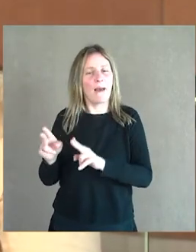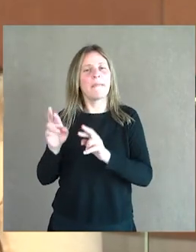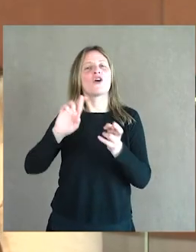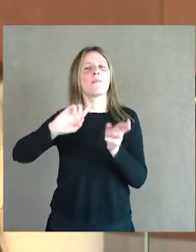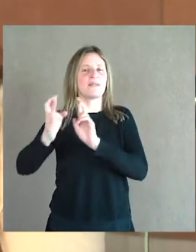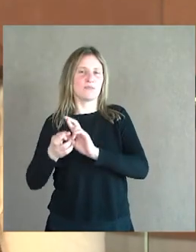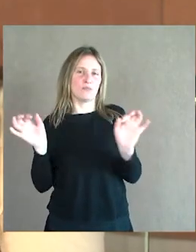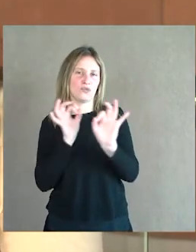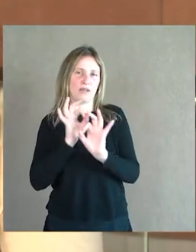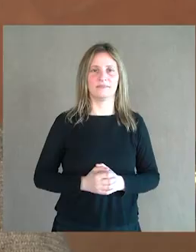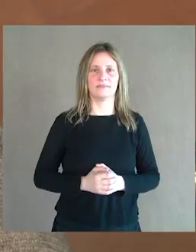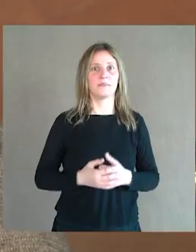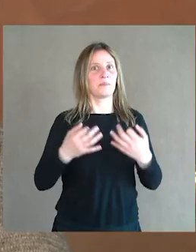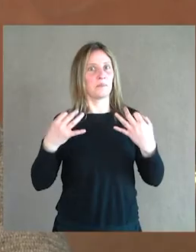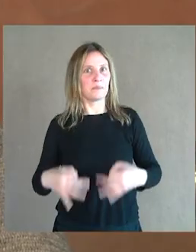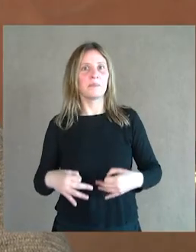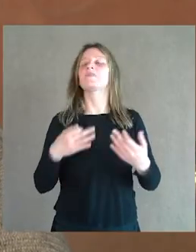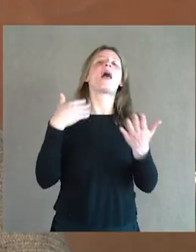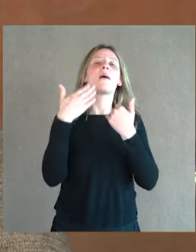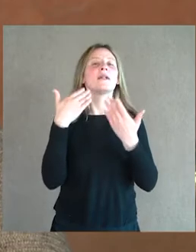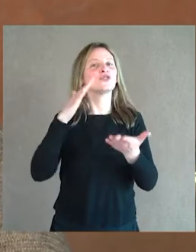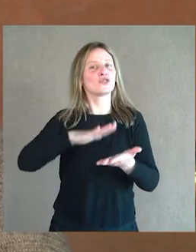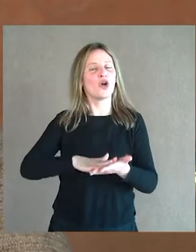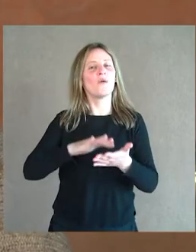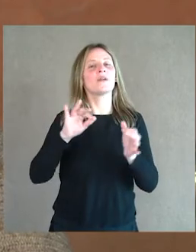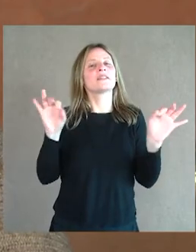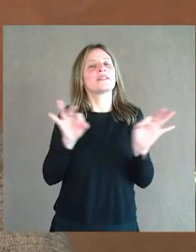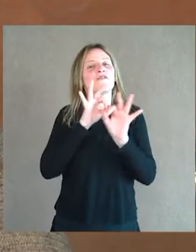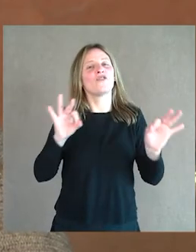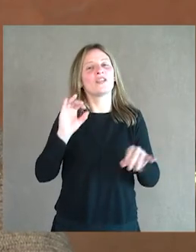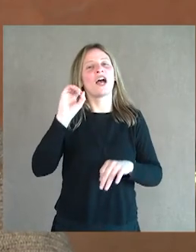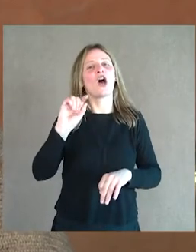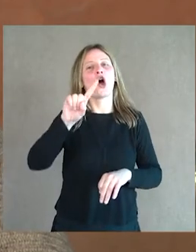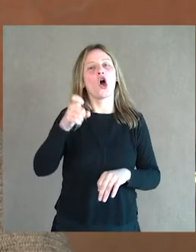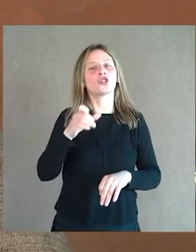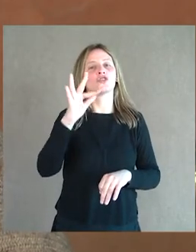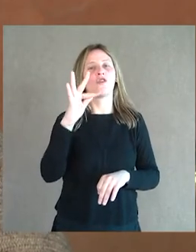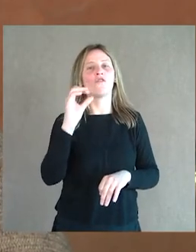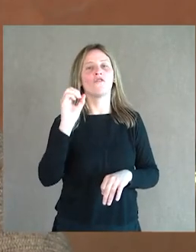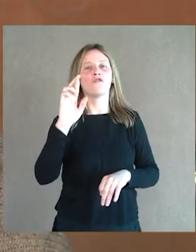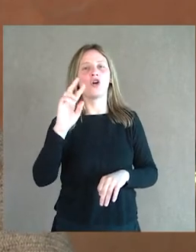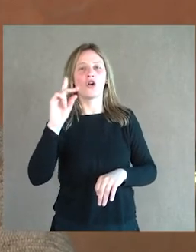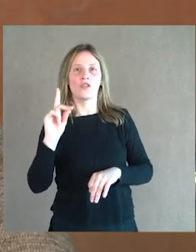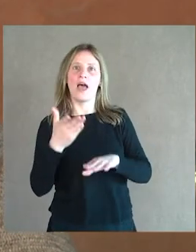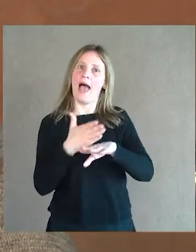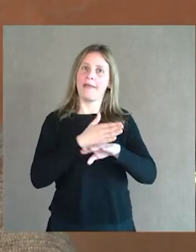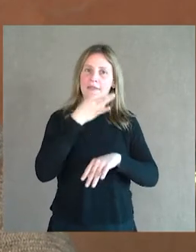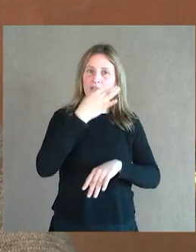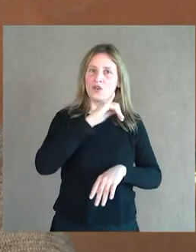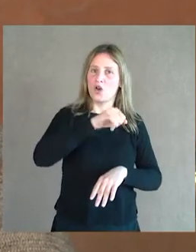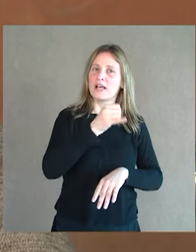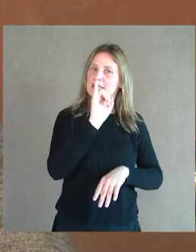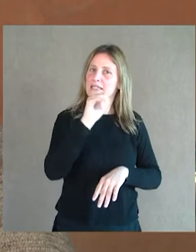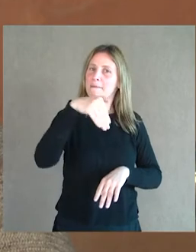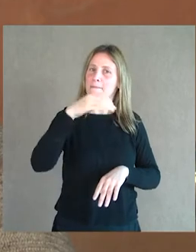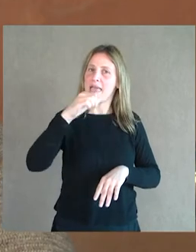musical. Voy a hablar un poco de la Sinfonía Oxford, como decía Jimena, Haydn es